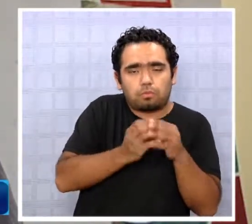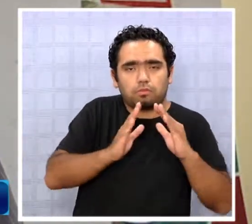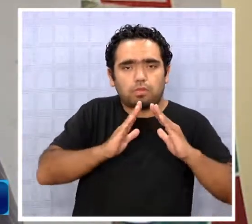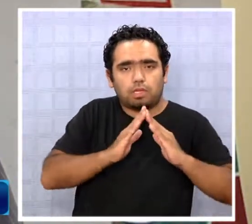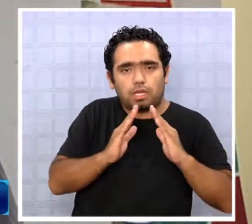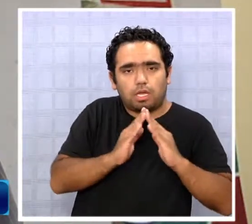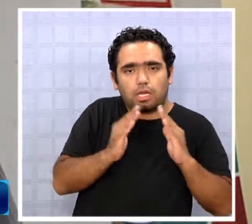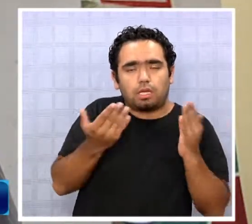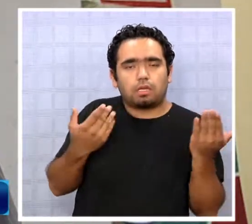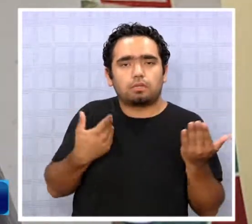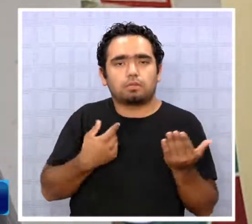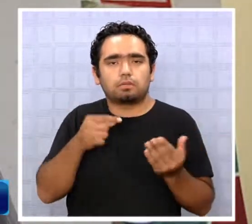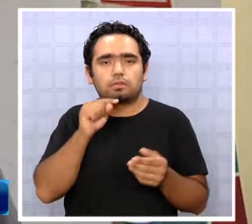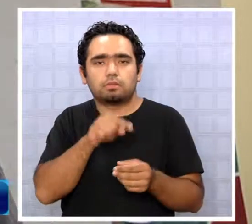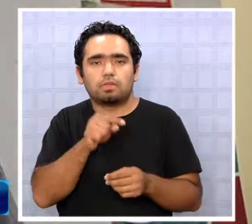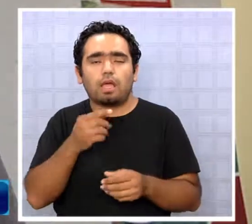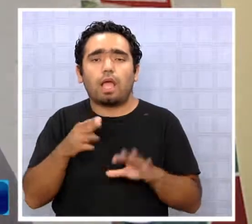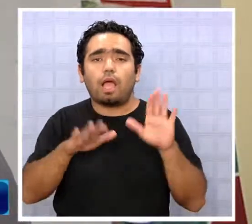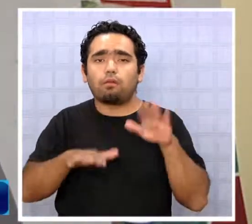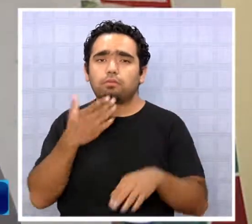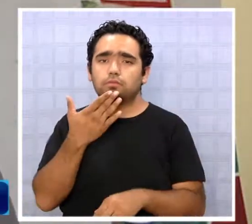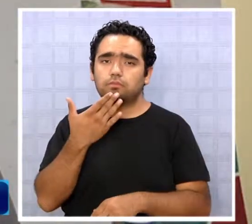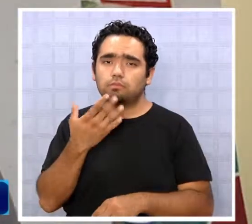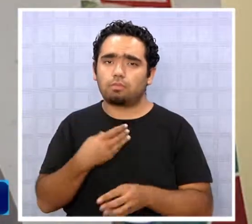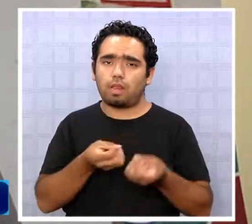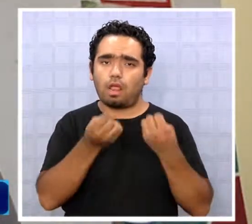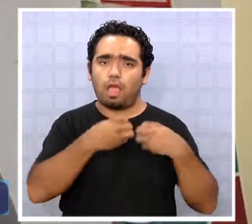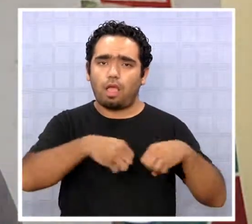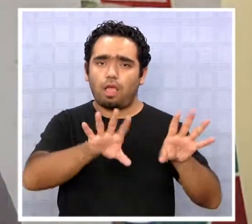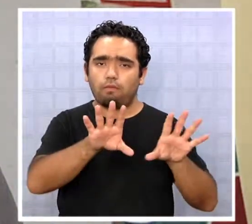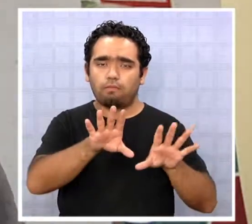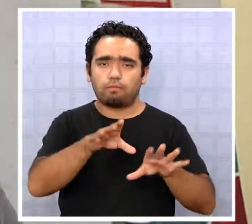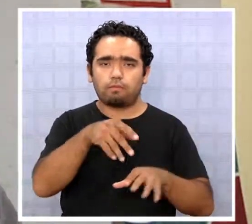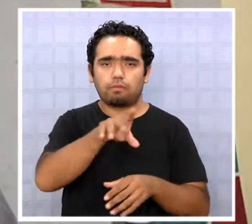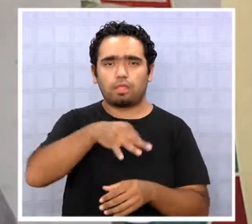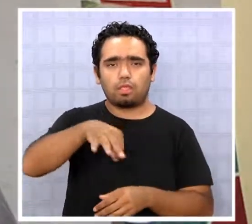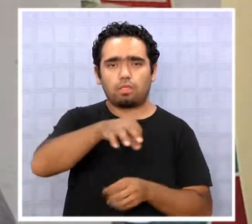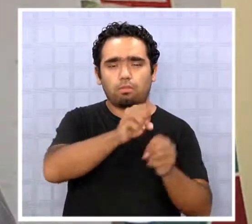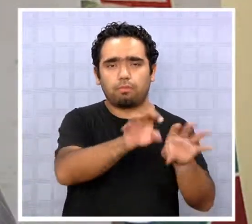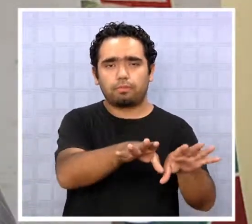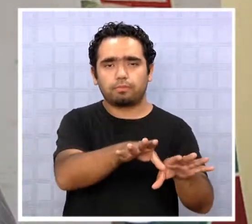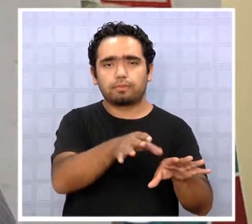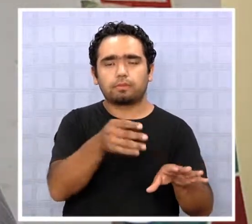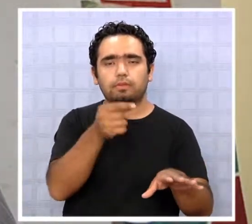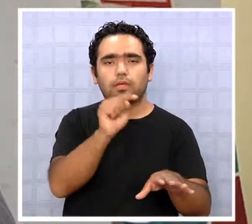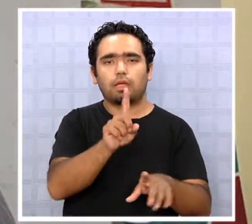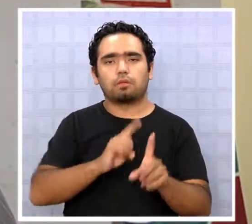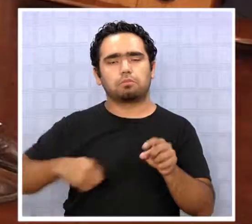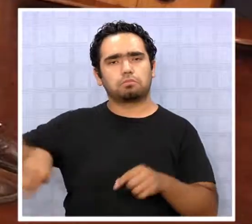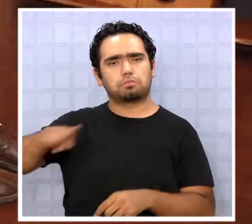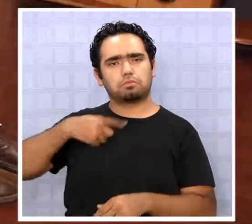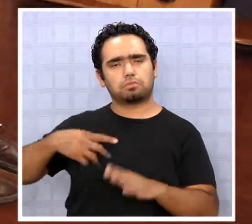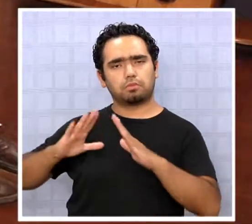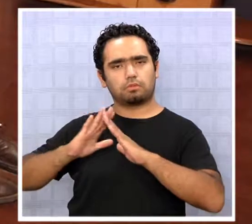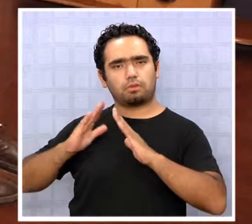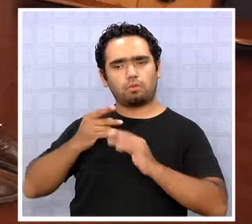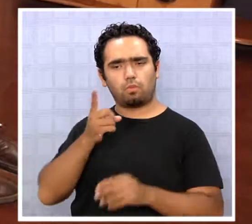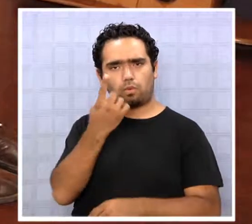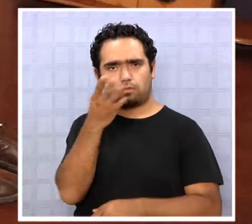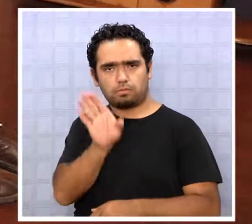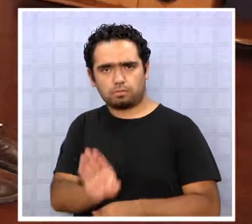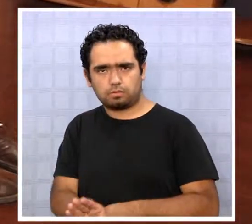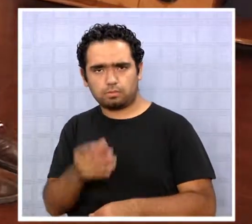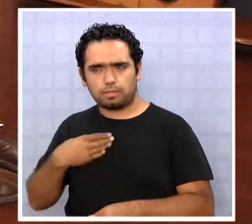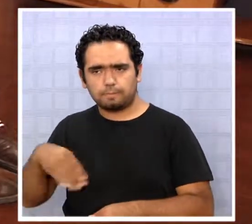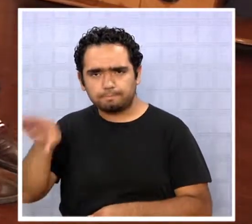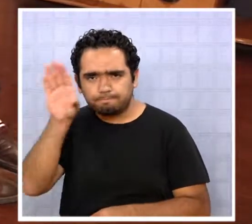que sucede a veces es el tema del abandono. Te cuento una anécdota, una vez estábamos nosotros en nuestra residencia y una de las encargadas comenzó a ubicar a uno